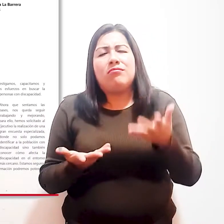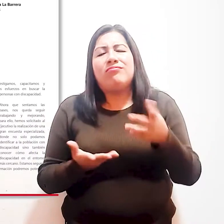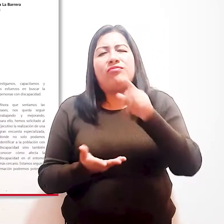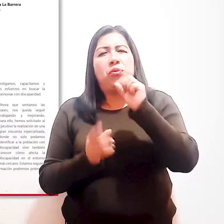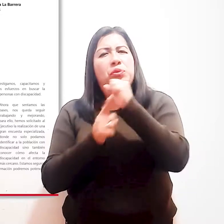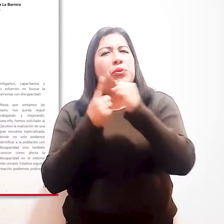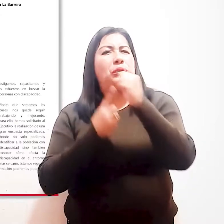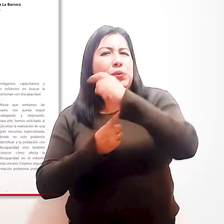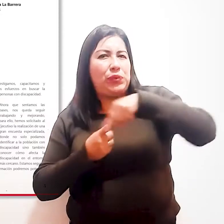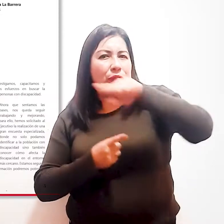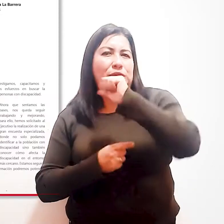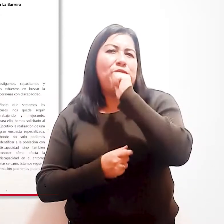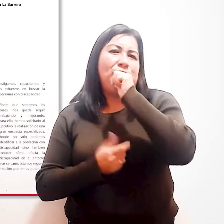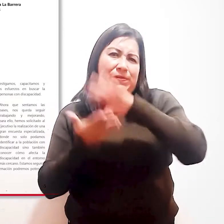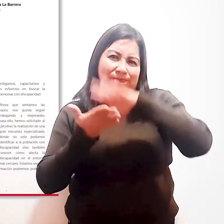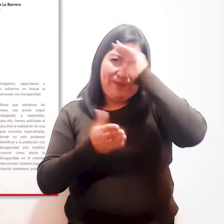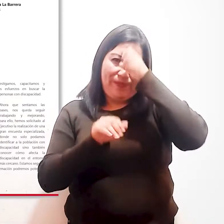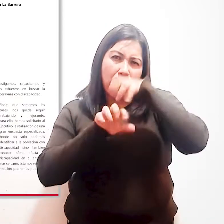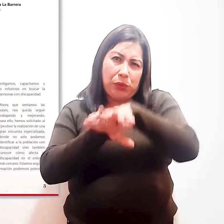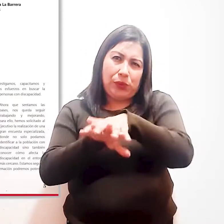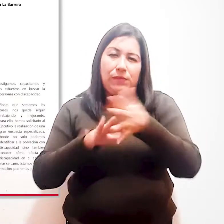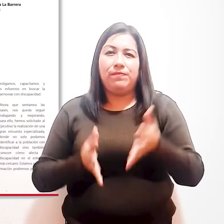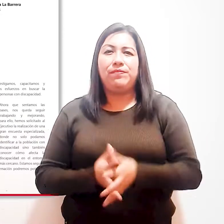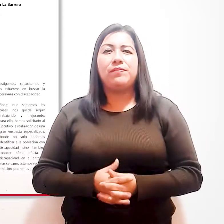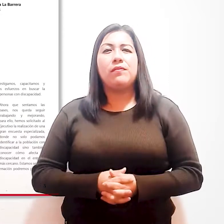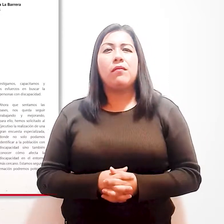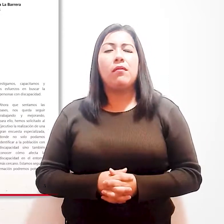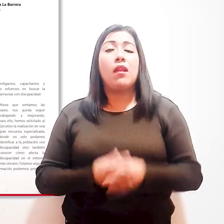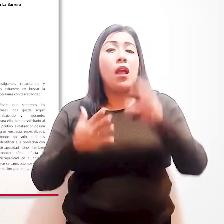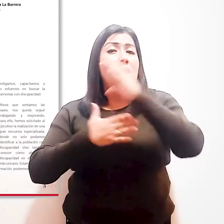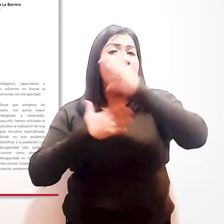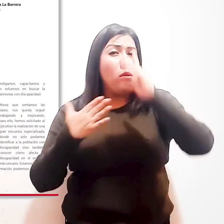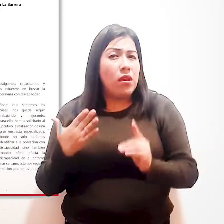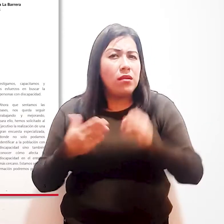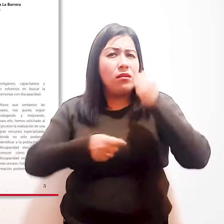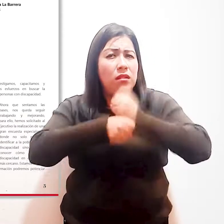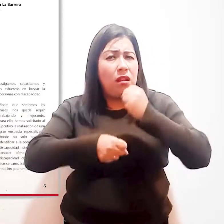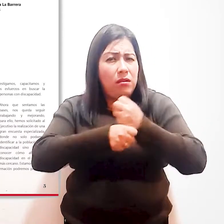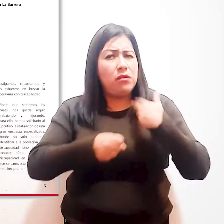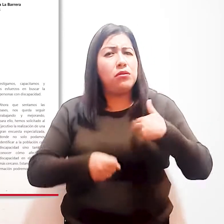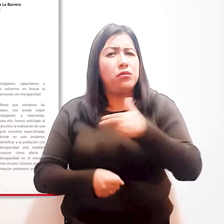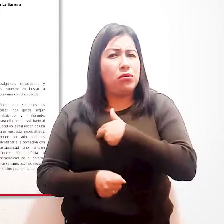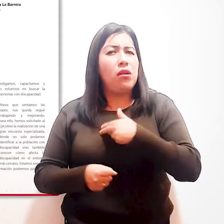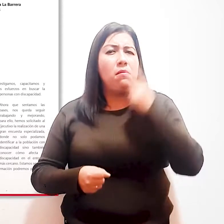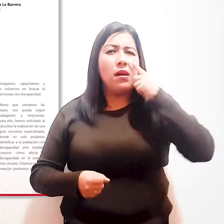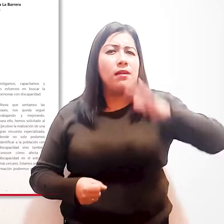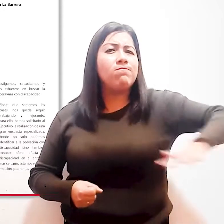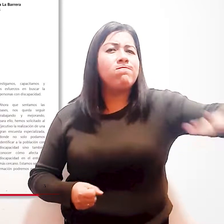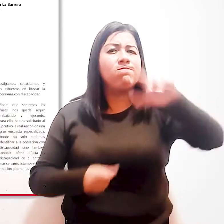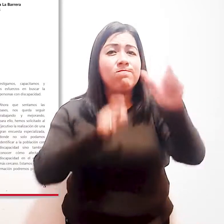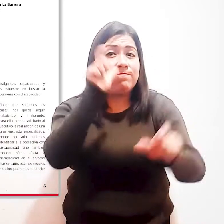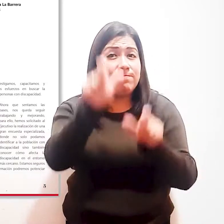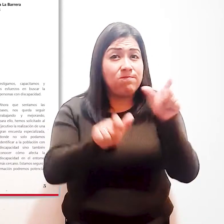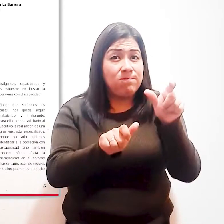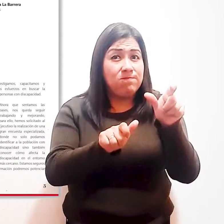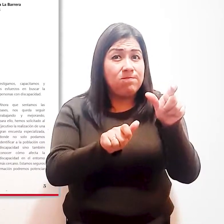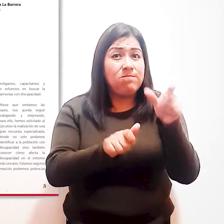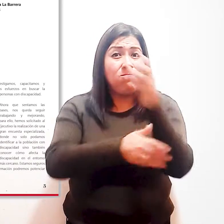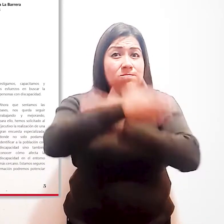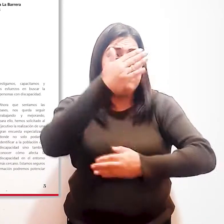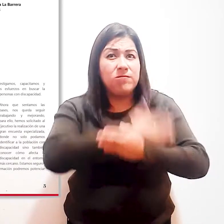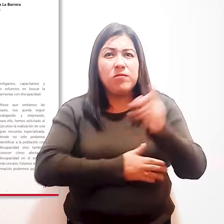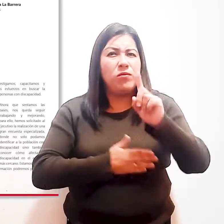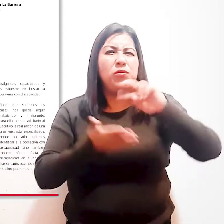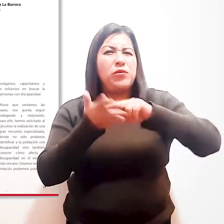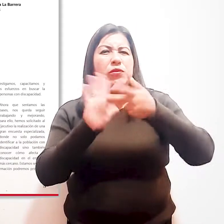ser inclusiva. En Conadis trabajamos para que las personas con discapacidad no sigan siendo invisibles